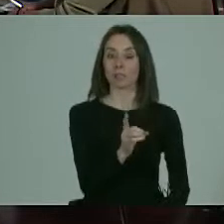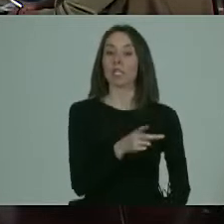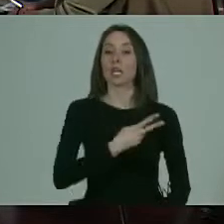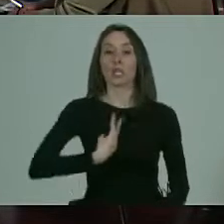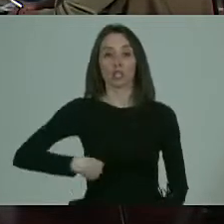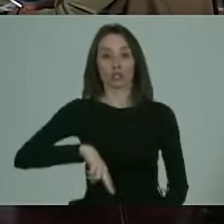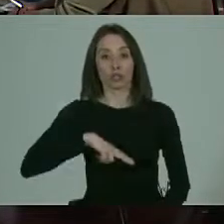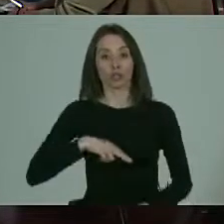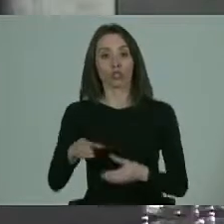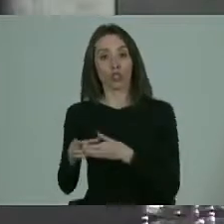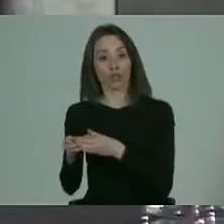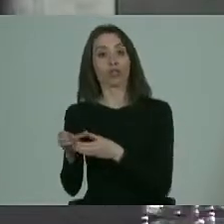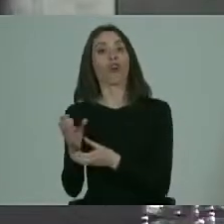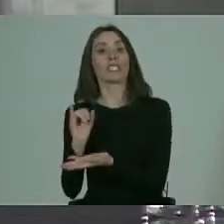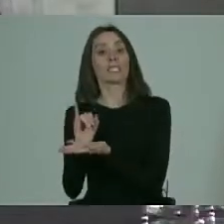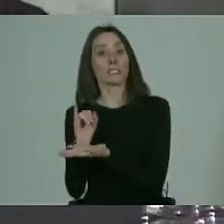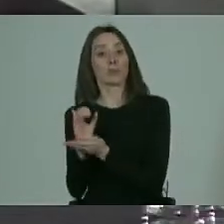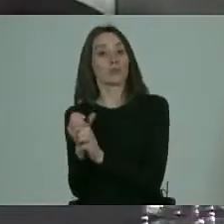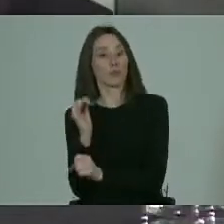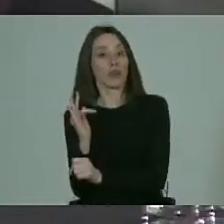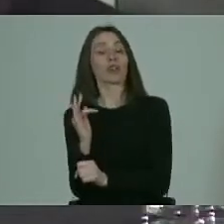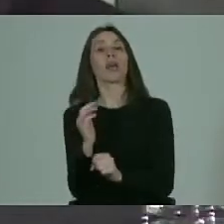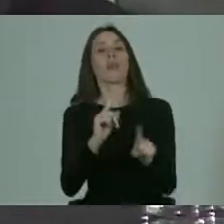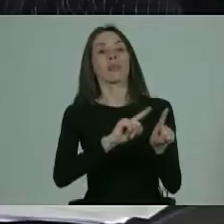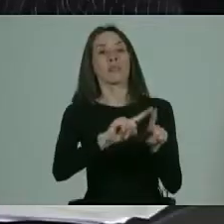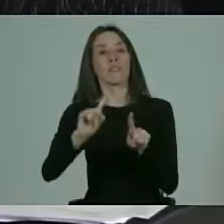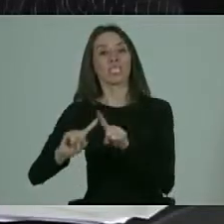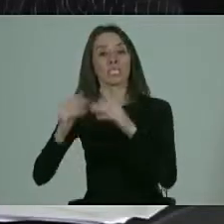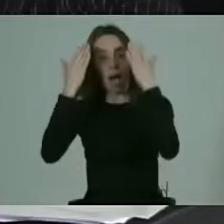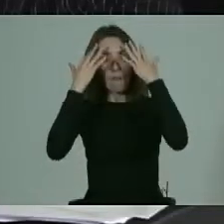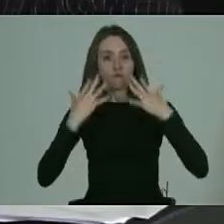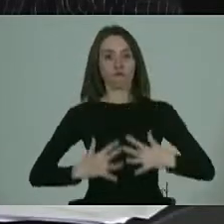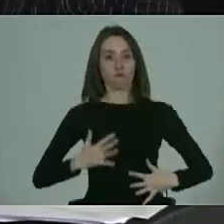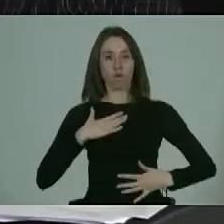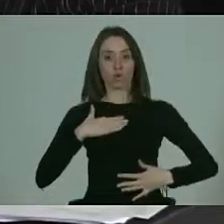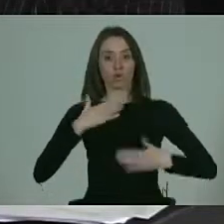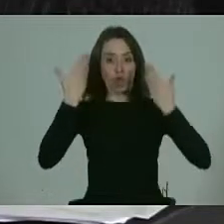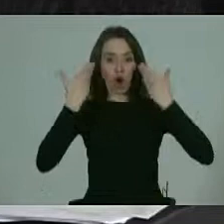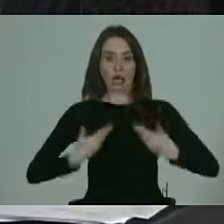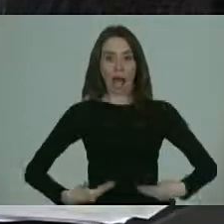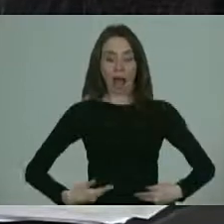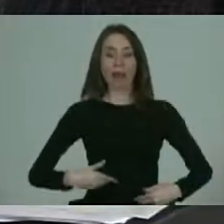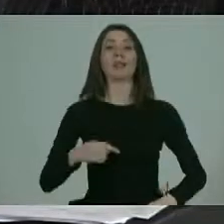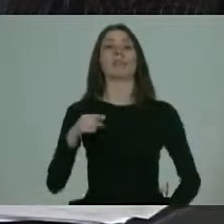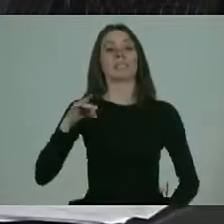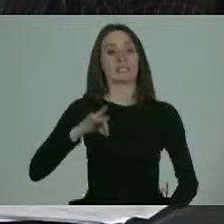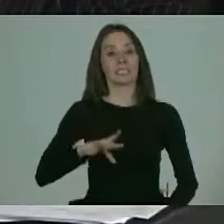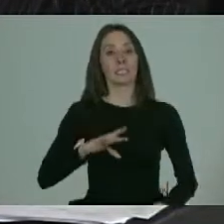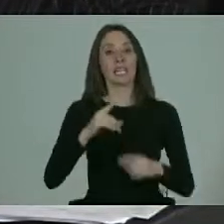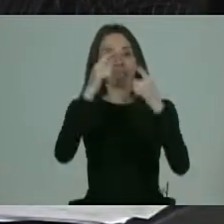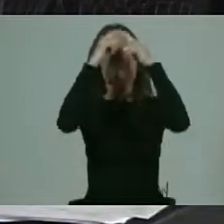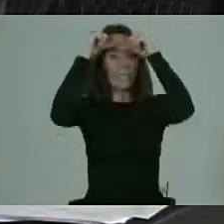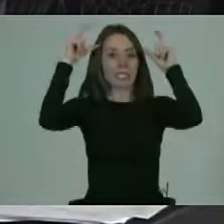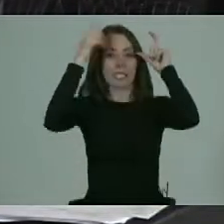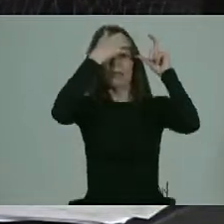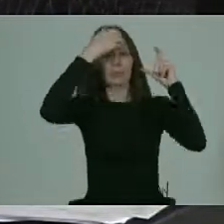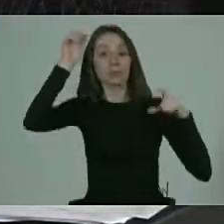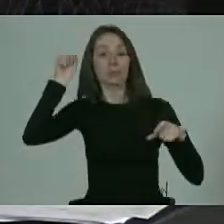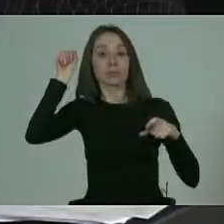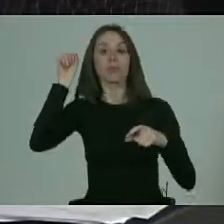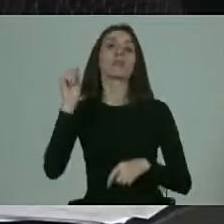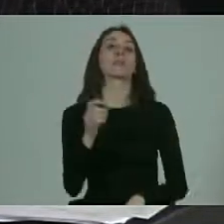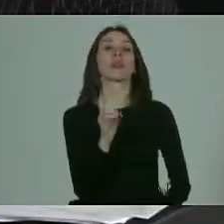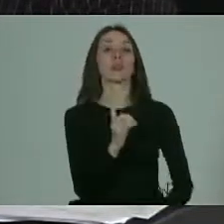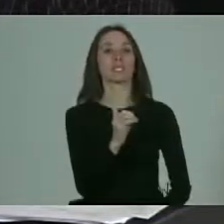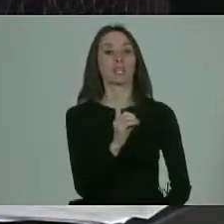Nosotros en Diversidad Funcional Chile lo que hacemos un poco es trabajar para quitar el rótulo de discapacidad